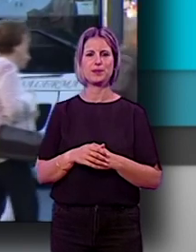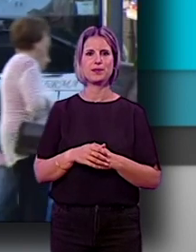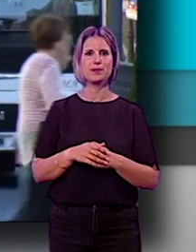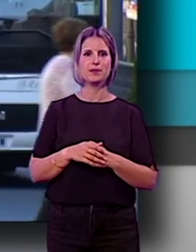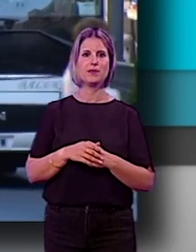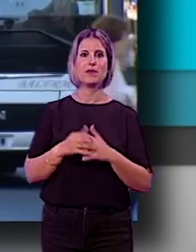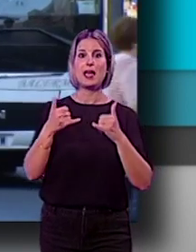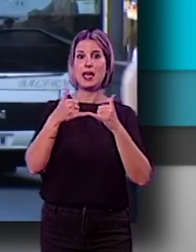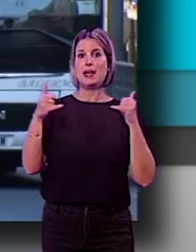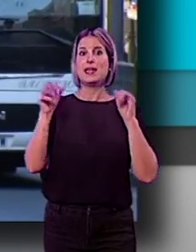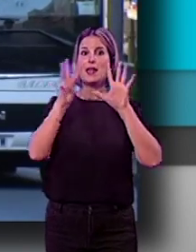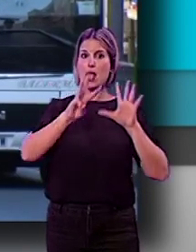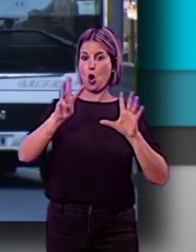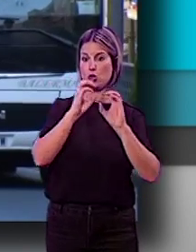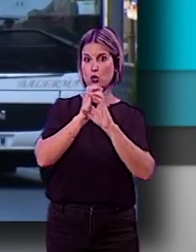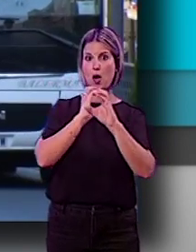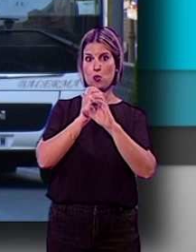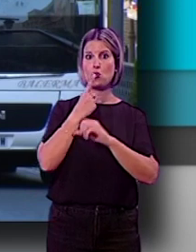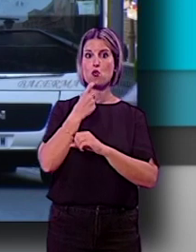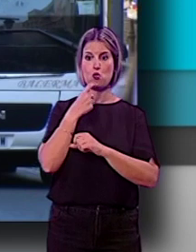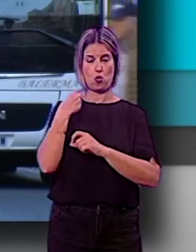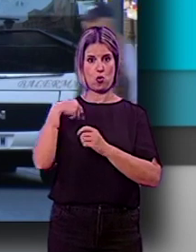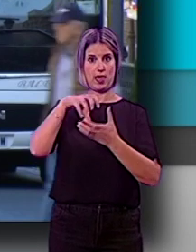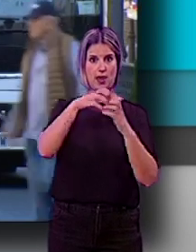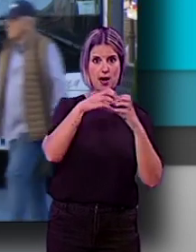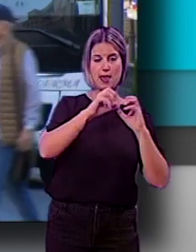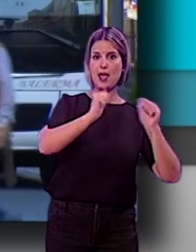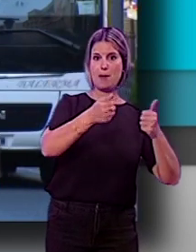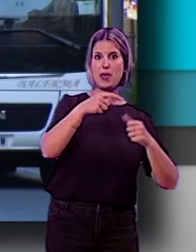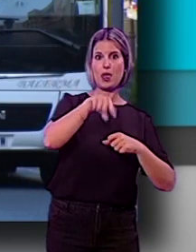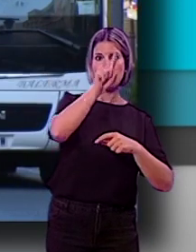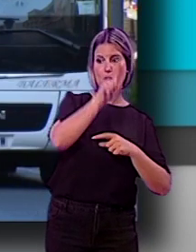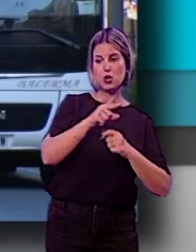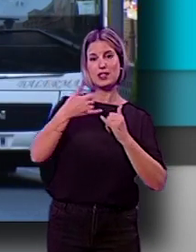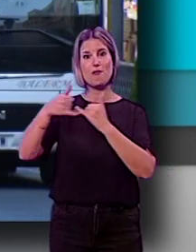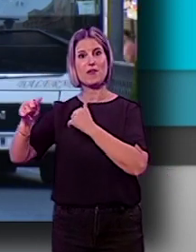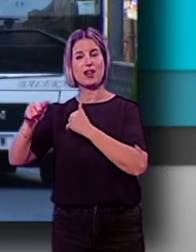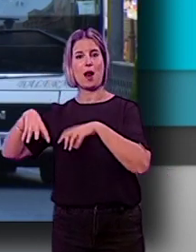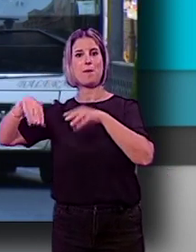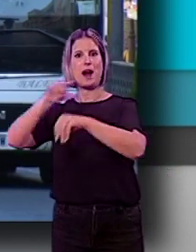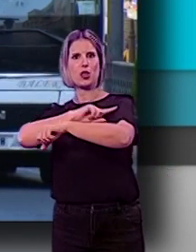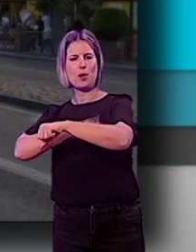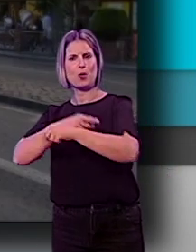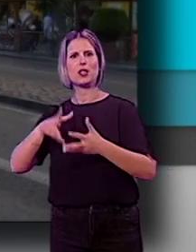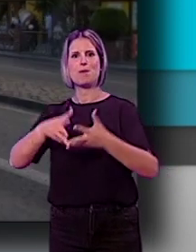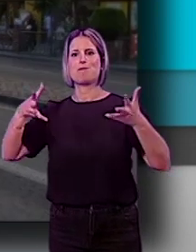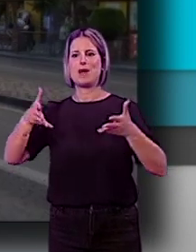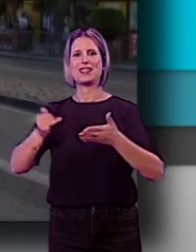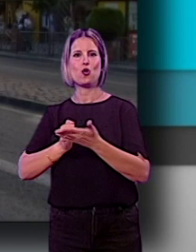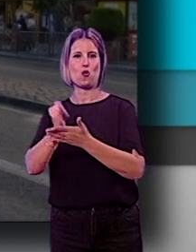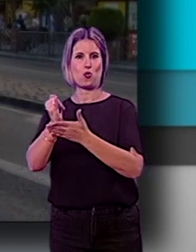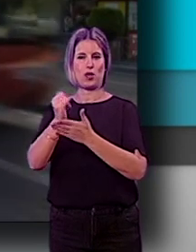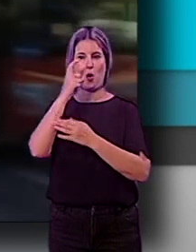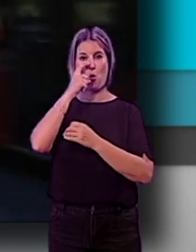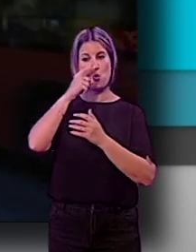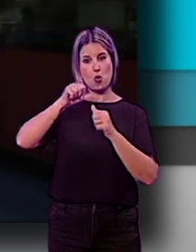La línea 8 del transporte urbano de Granada con cabecera en Distrito Norte y final en el Palacio de Deportes ampliará su itinerario a partir de la última semana